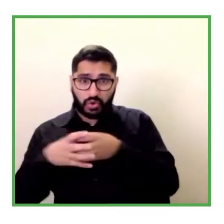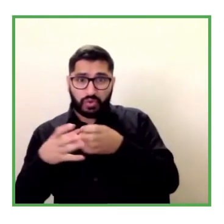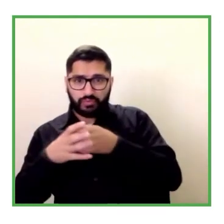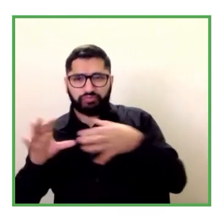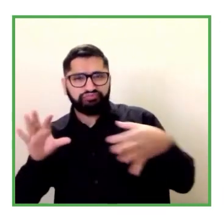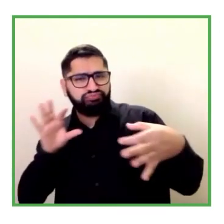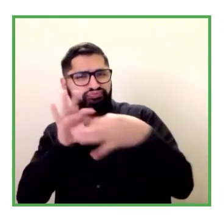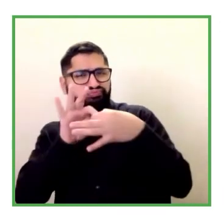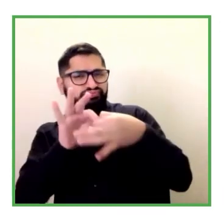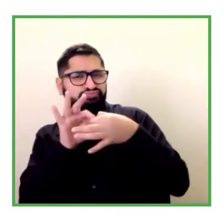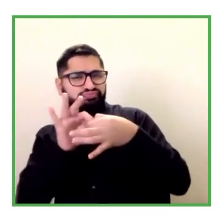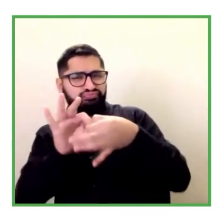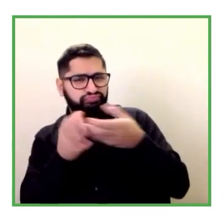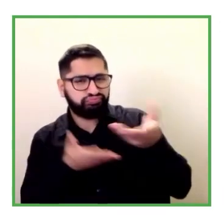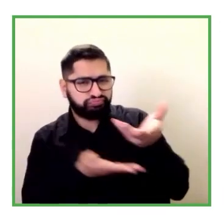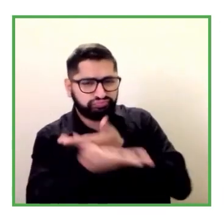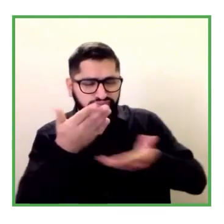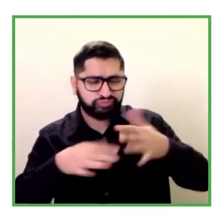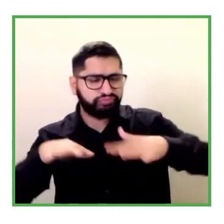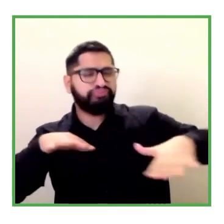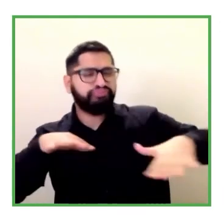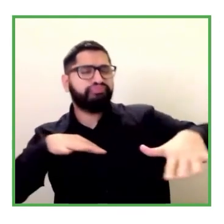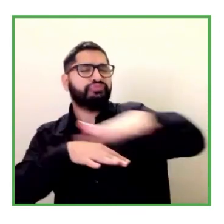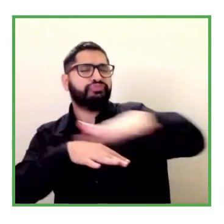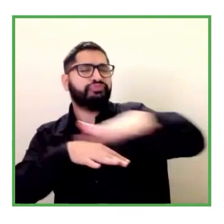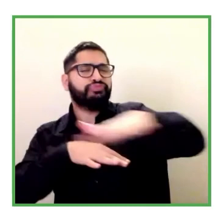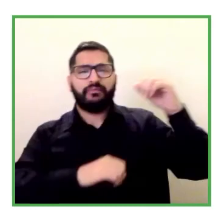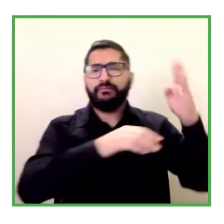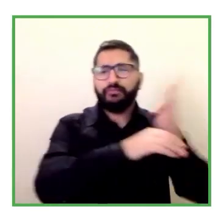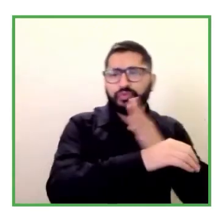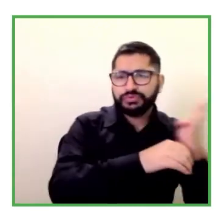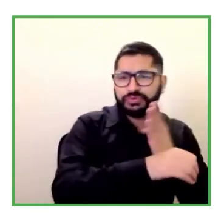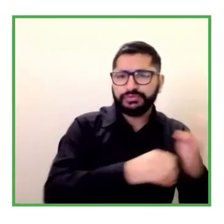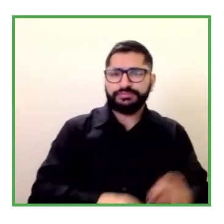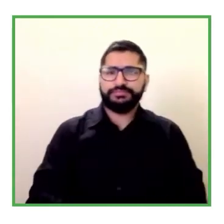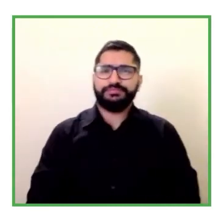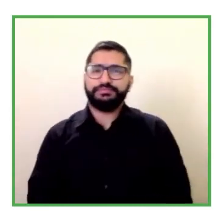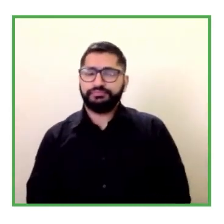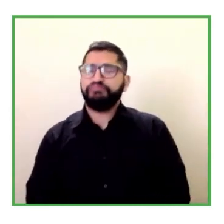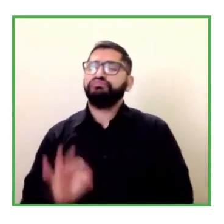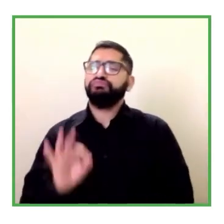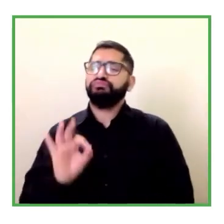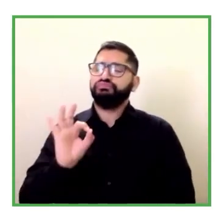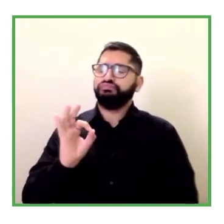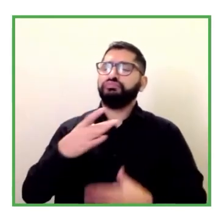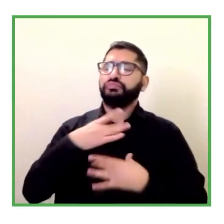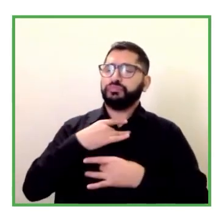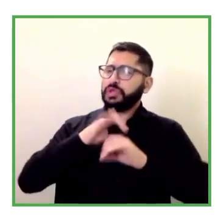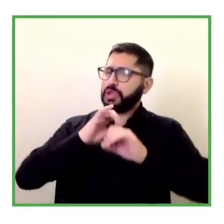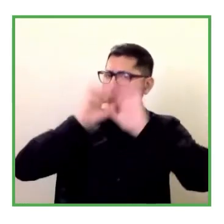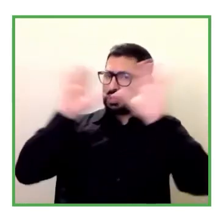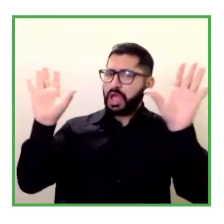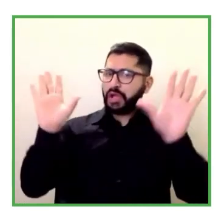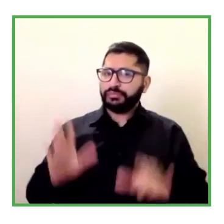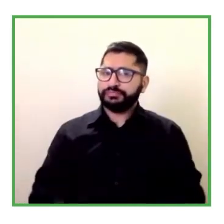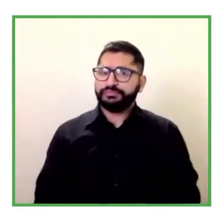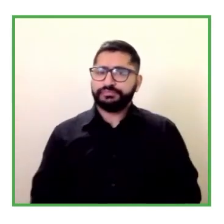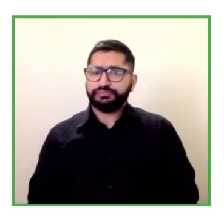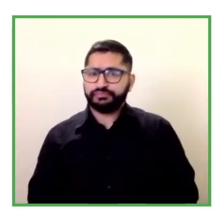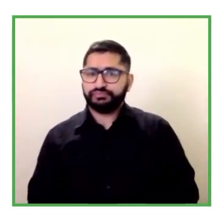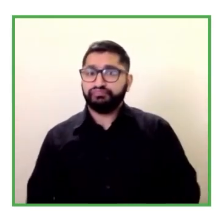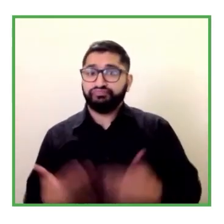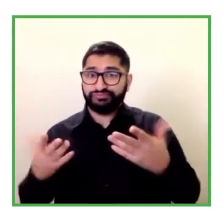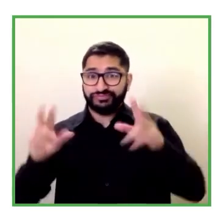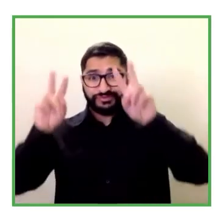Es claro y es una pregunta que es casi obvia para muchas de las organizaciones que llevan años trabajando en temas de inclusión